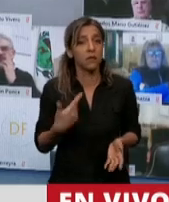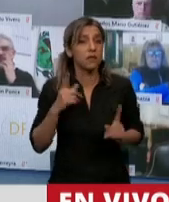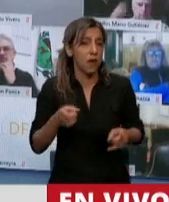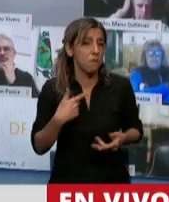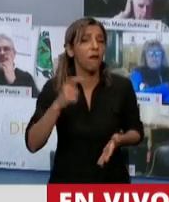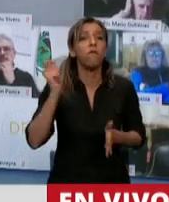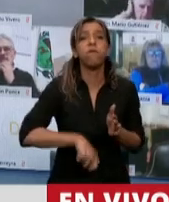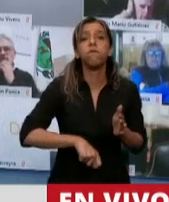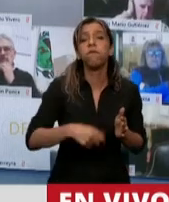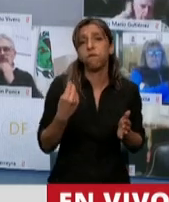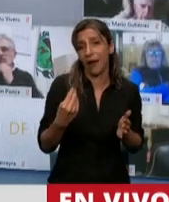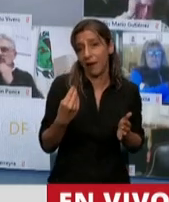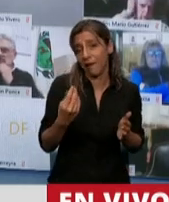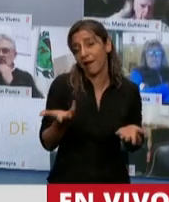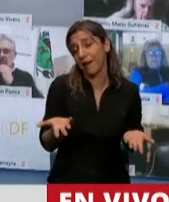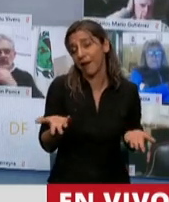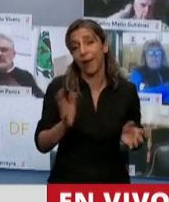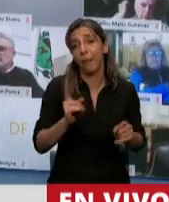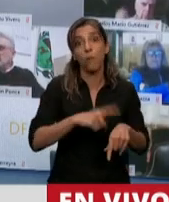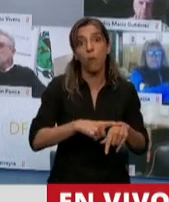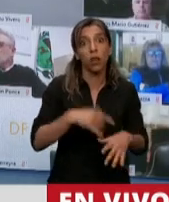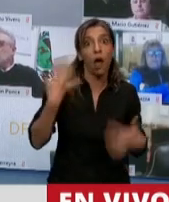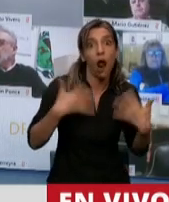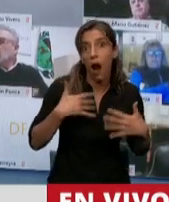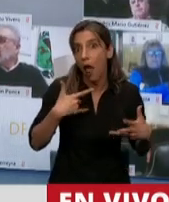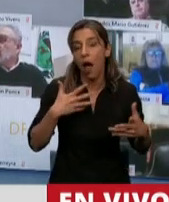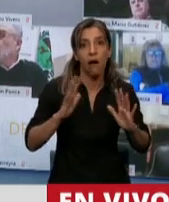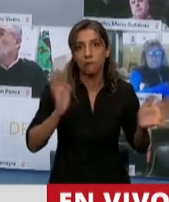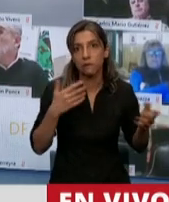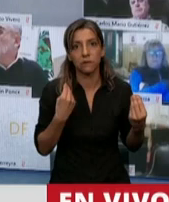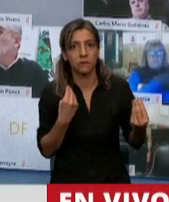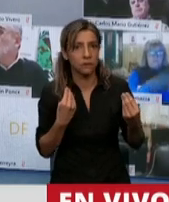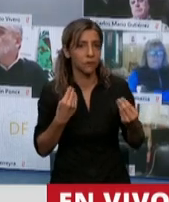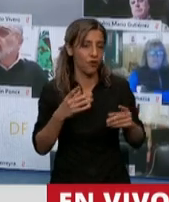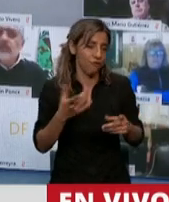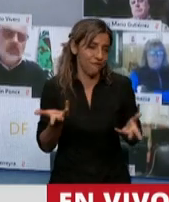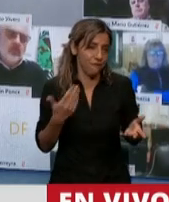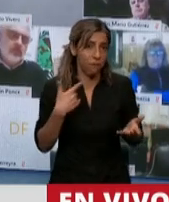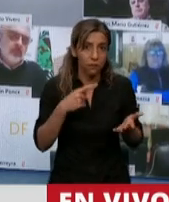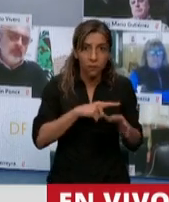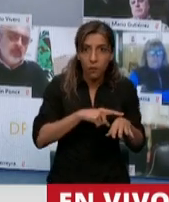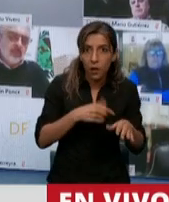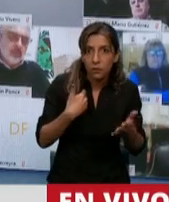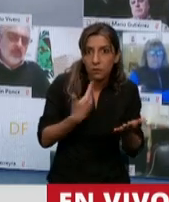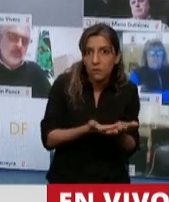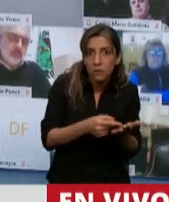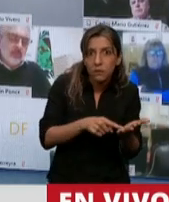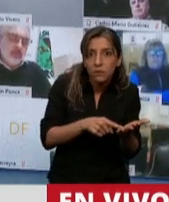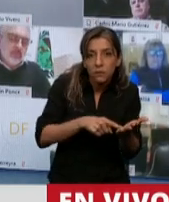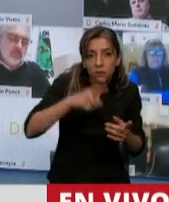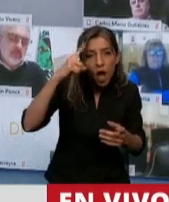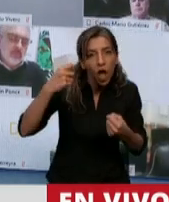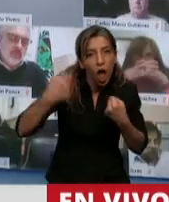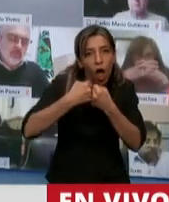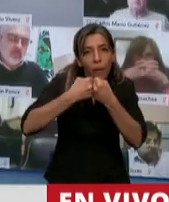convenio entre gallos y medianoches del forador Eduncan que nos entregó, que nos hizo arrodillarnos ante